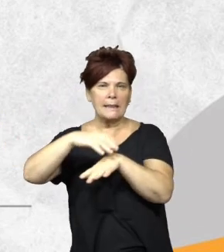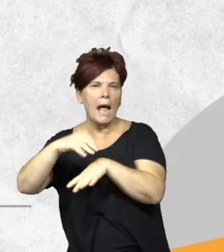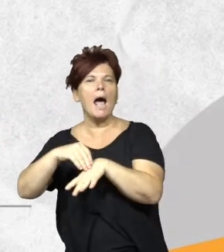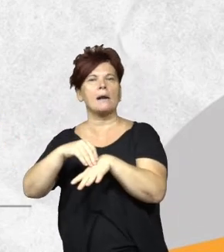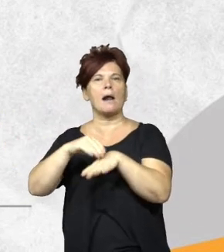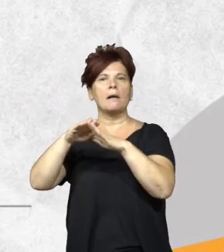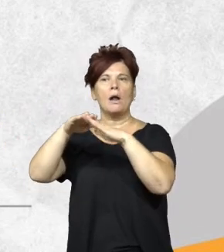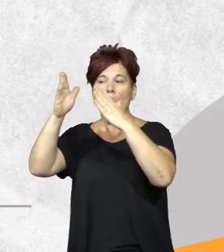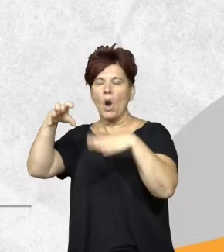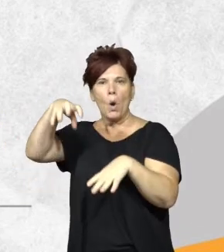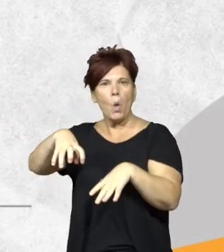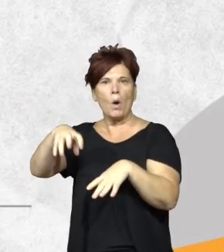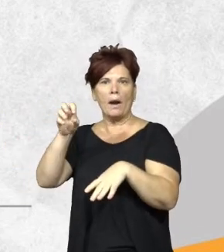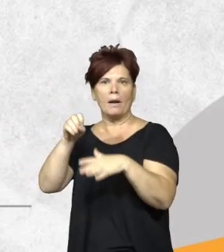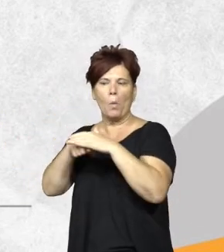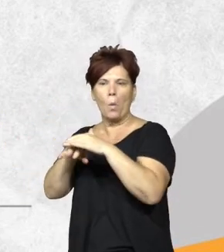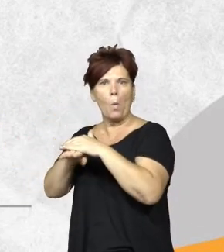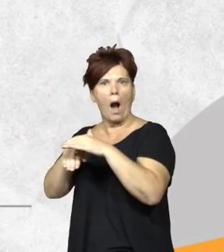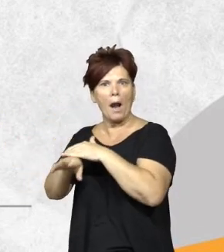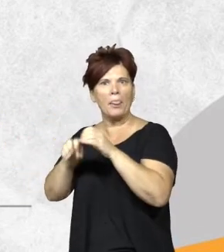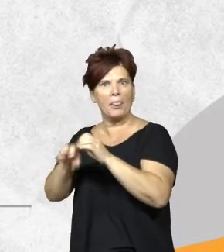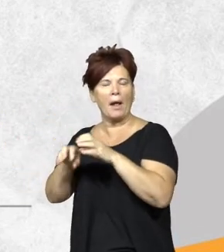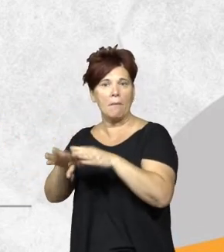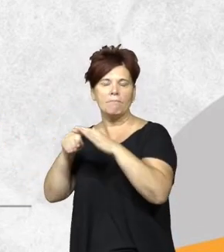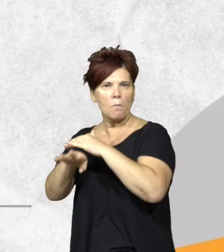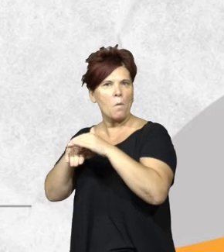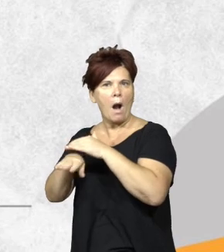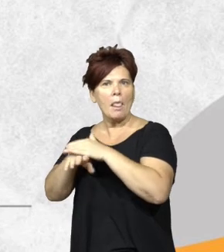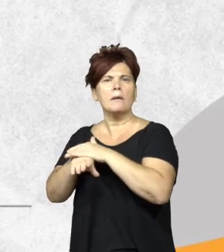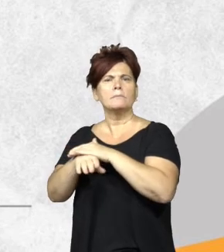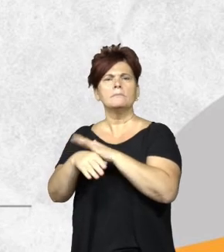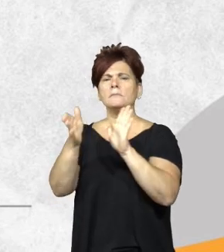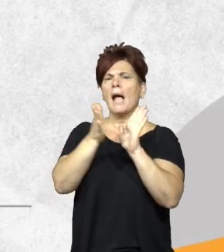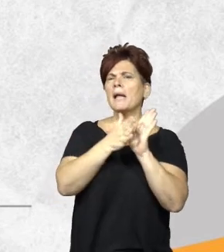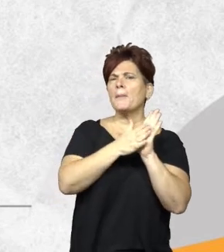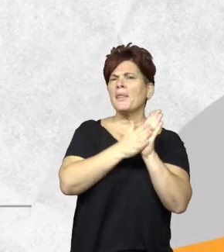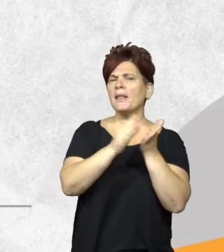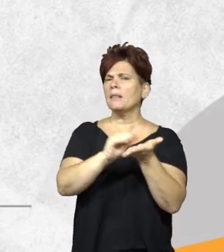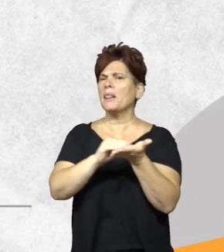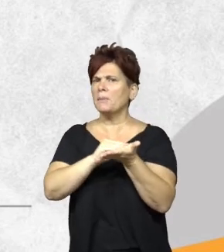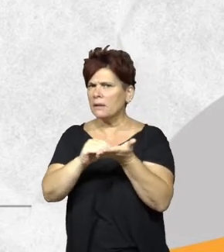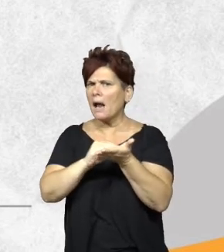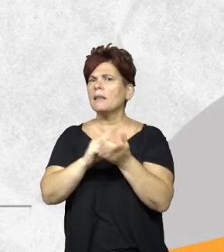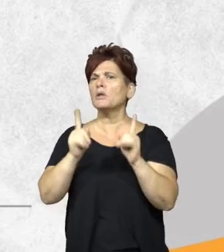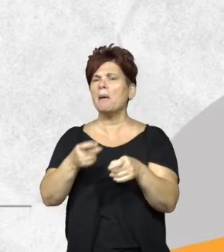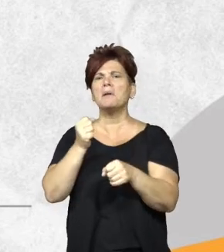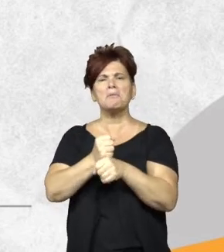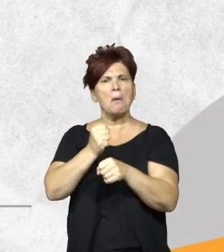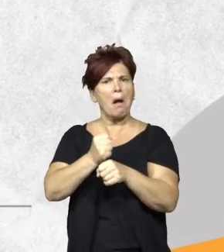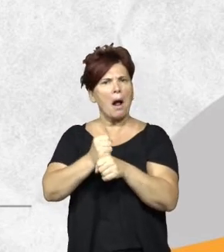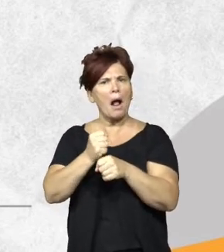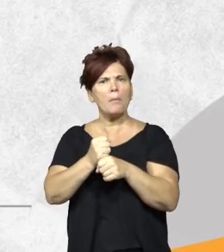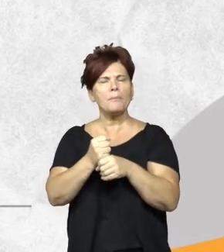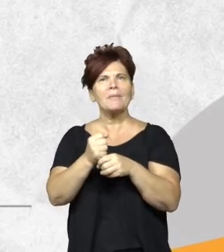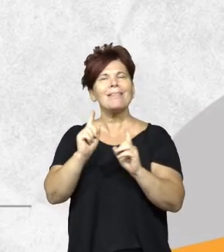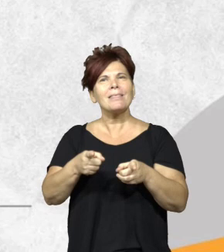los depósitos empezamos a trabajar sobre la confección de ese expediente administrativo y por sobre todas las cosas cuáles